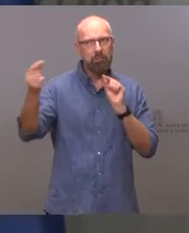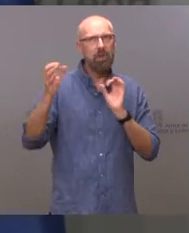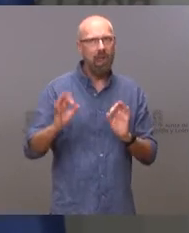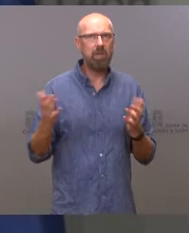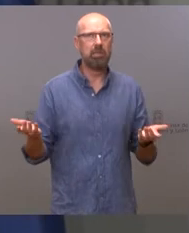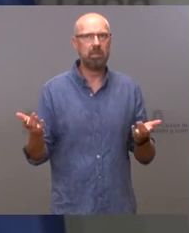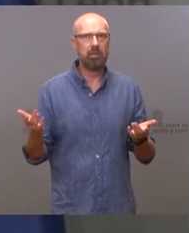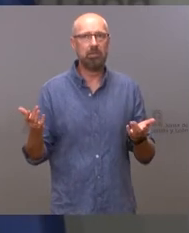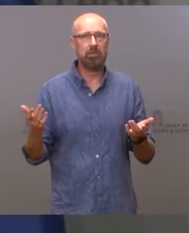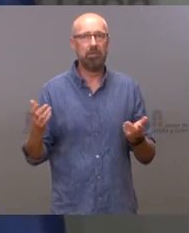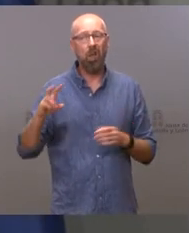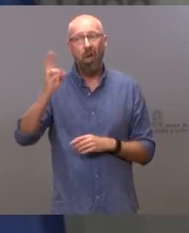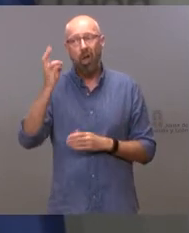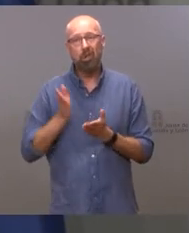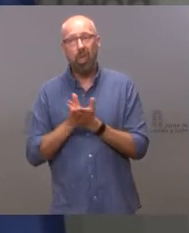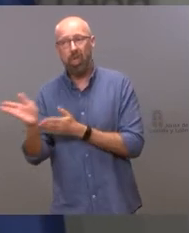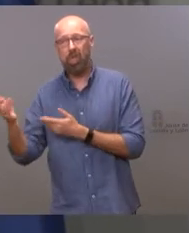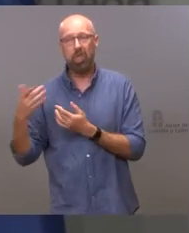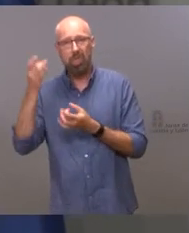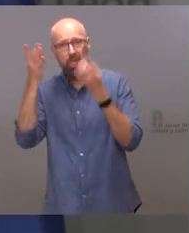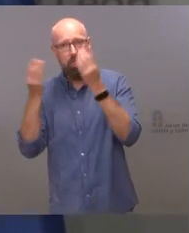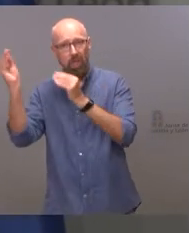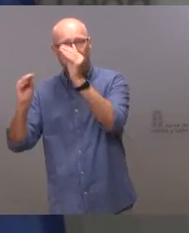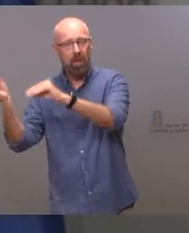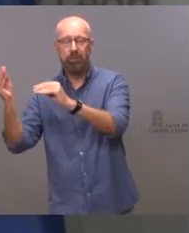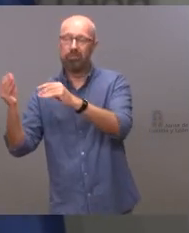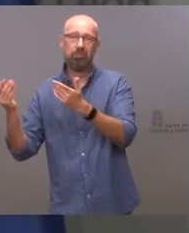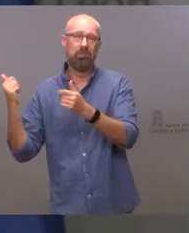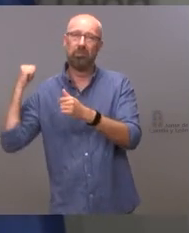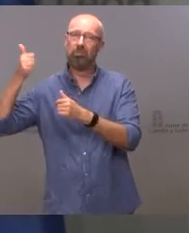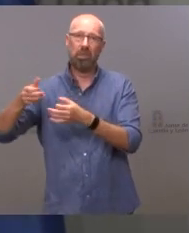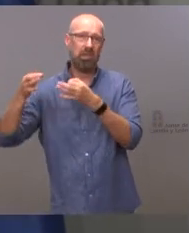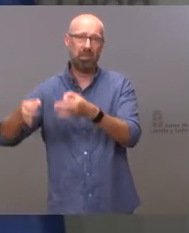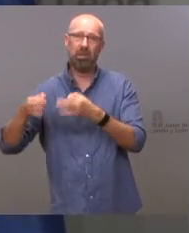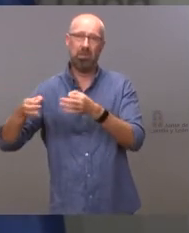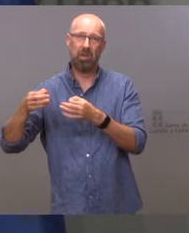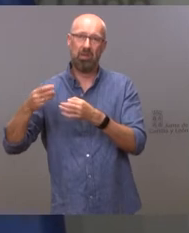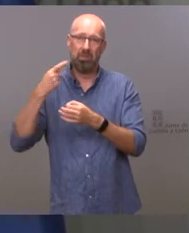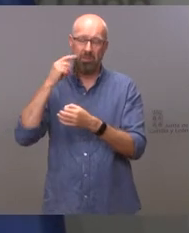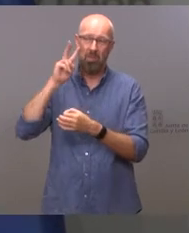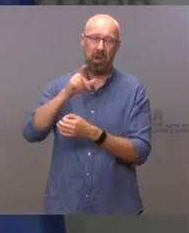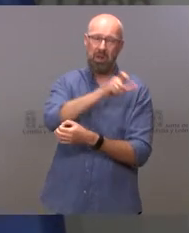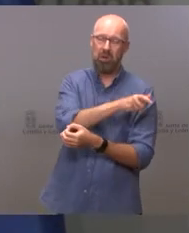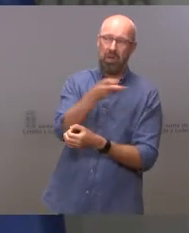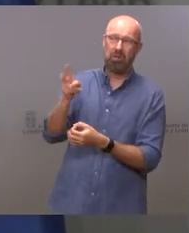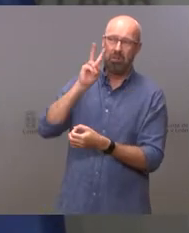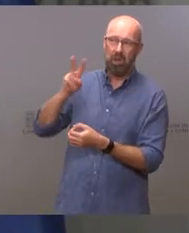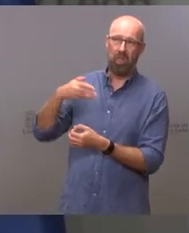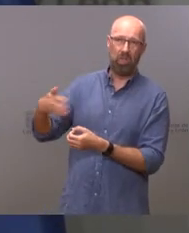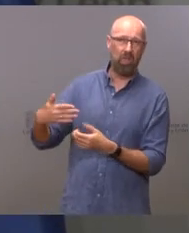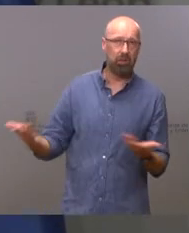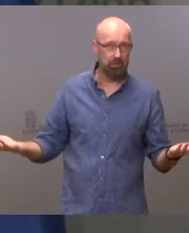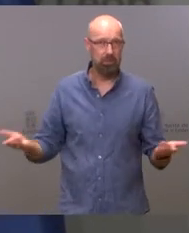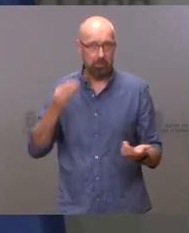siempre, que yo creo que los ciudadanos ya lo han percibido bien. Hay muchos comentarios estos días